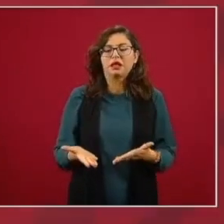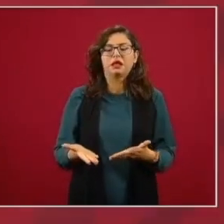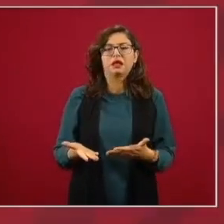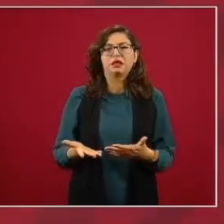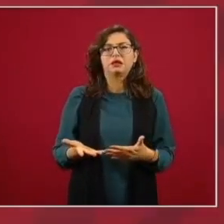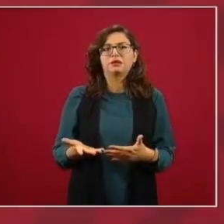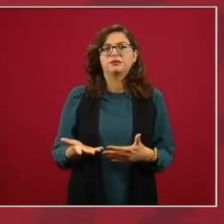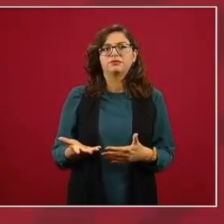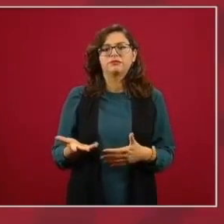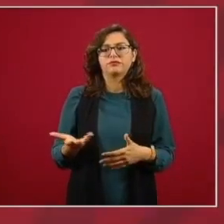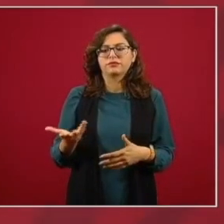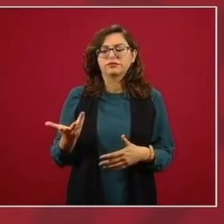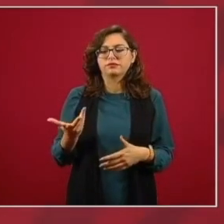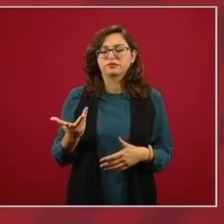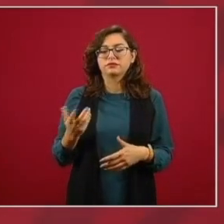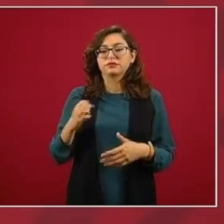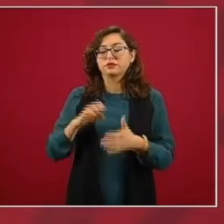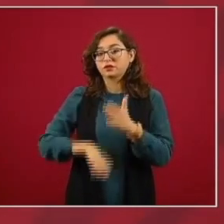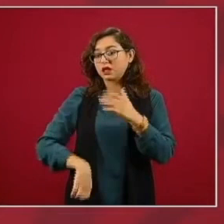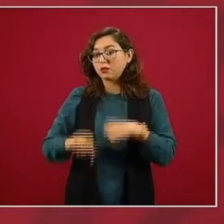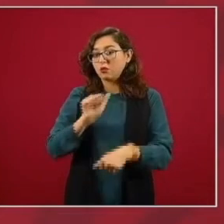en Argentina